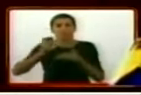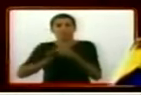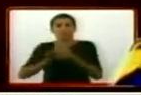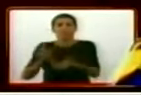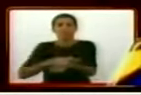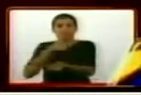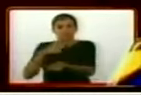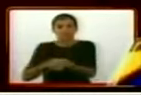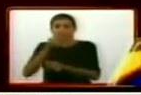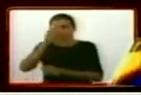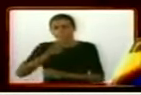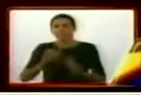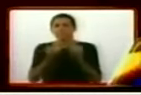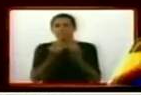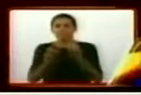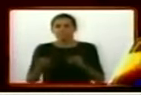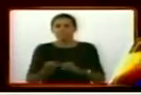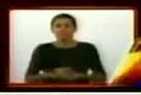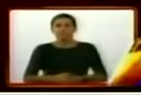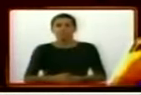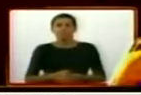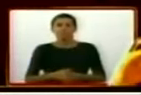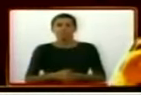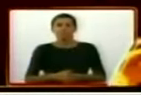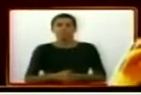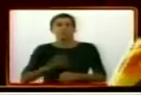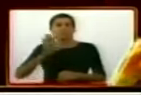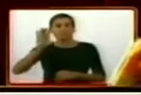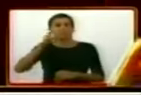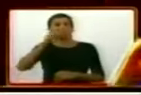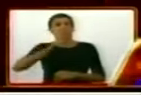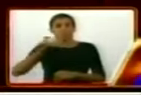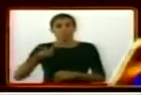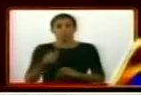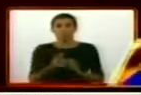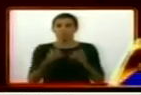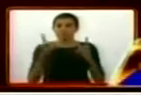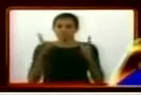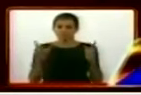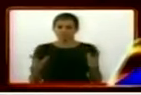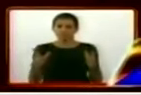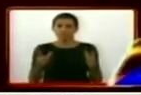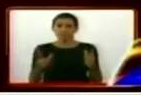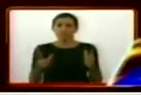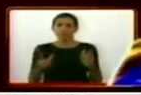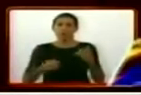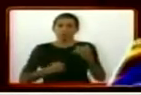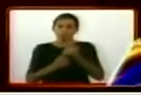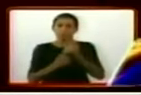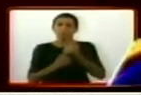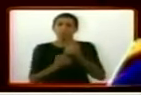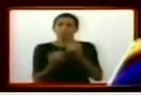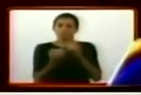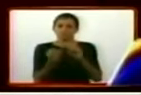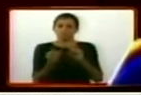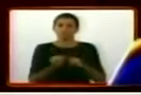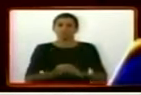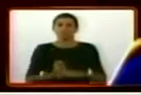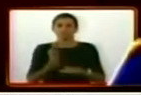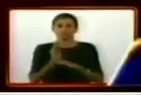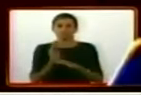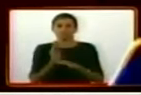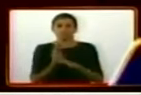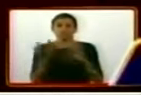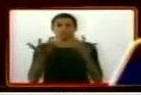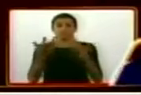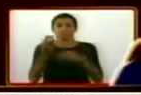respeten la soberanía y autodeterminación del pueblo sirio y que descansen en los principios de independencia y preservación de la